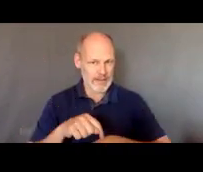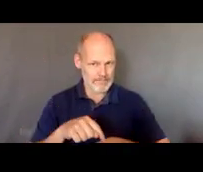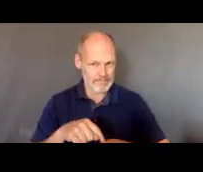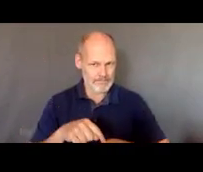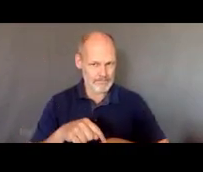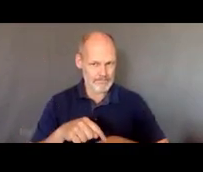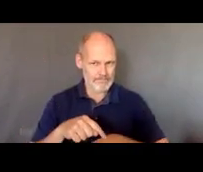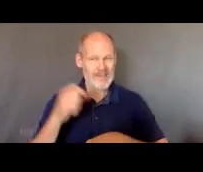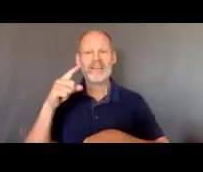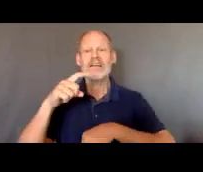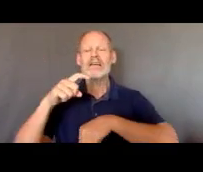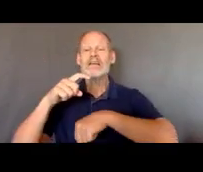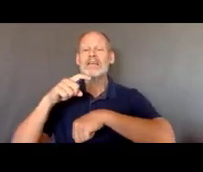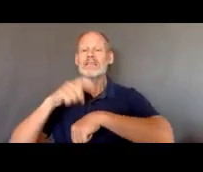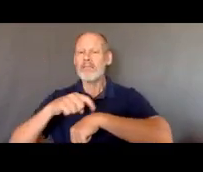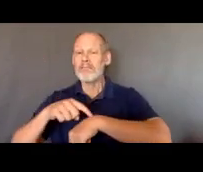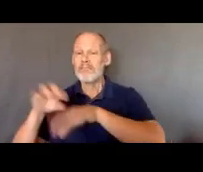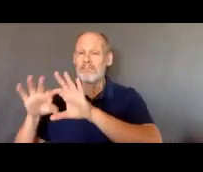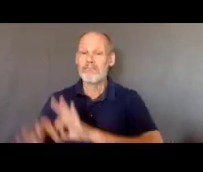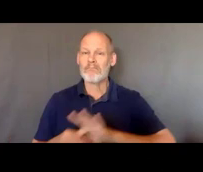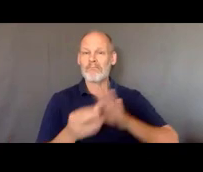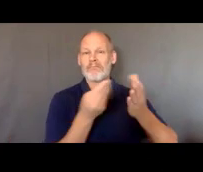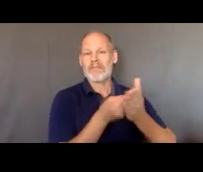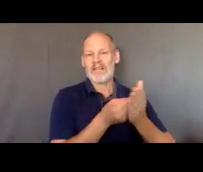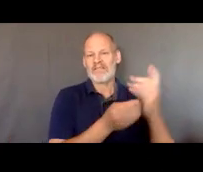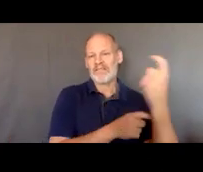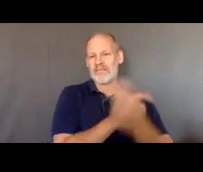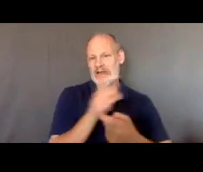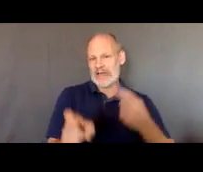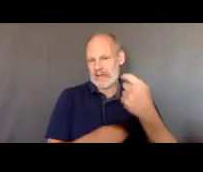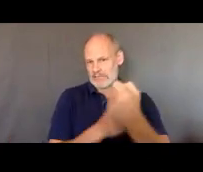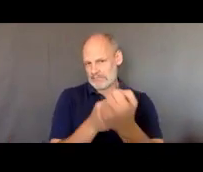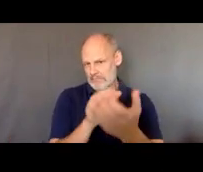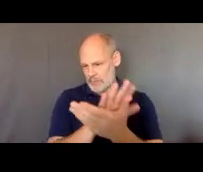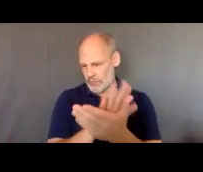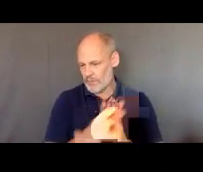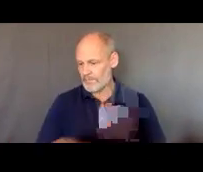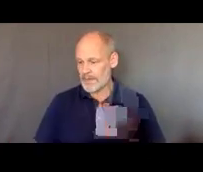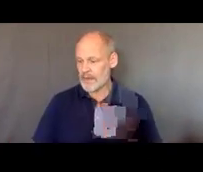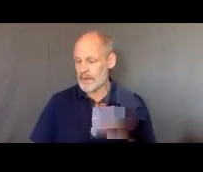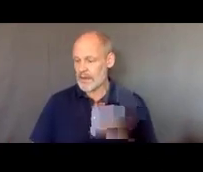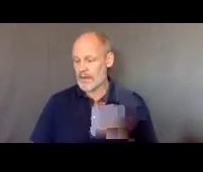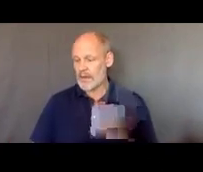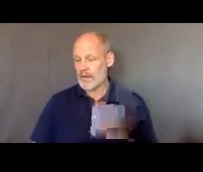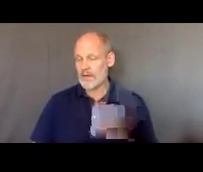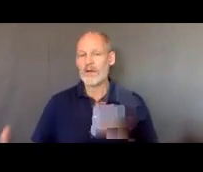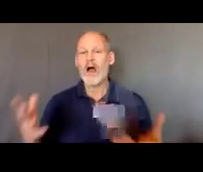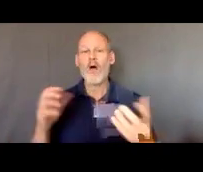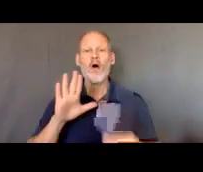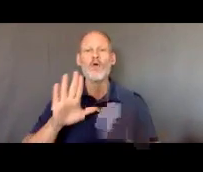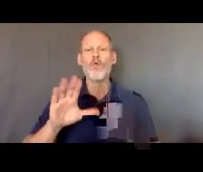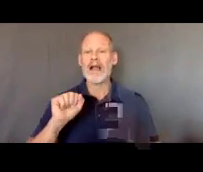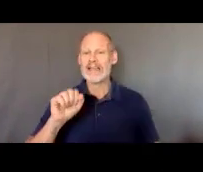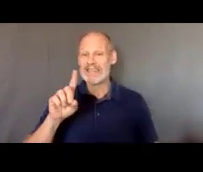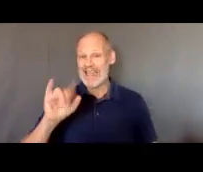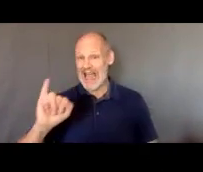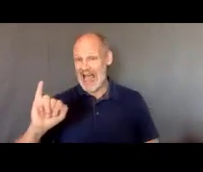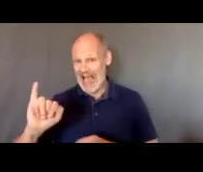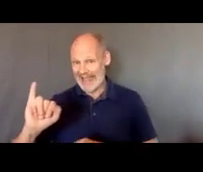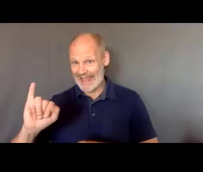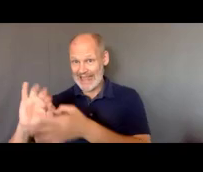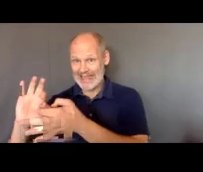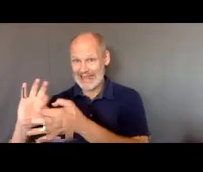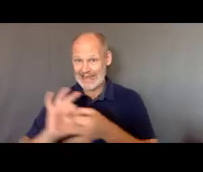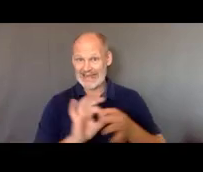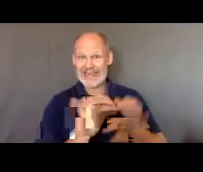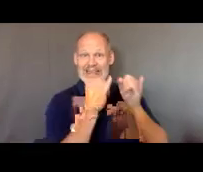eso cae dentro de lo que se llama el multiplicador entonces yo creo que tenemos que asegurarnos que su FDI esté atado a su